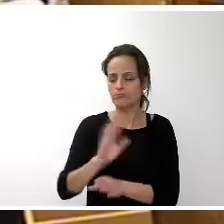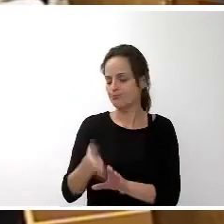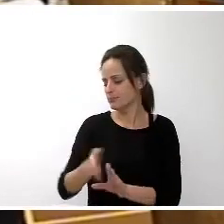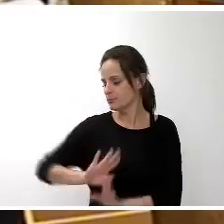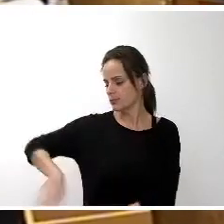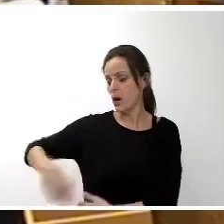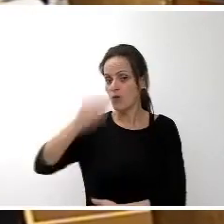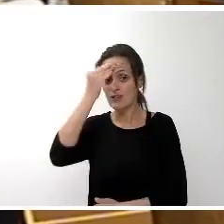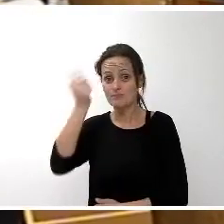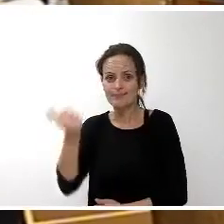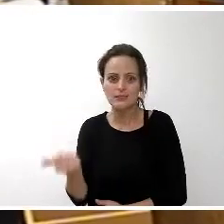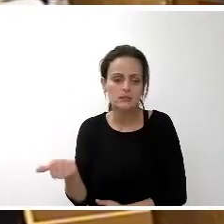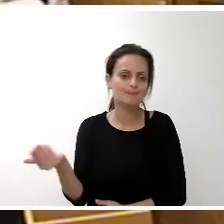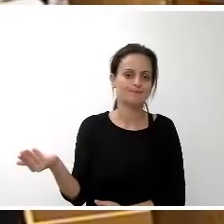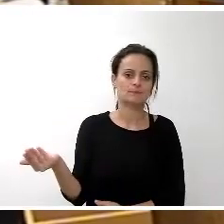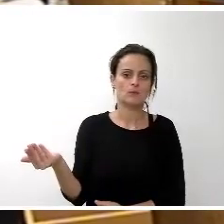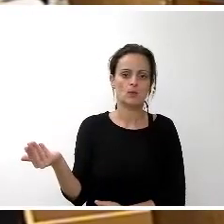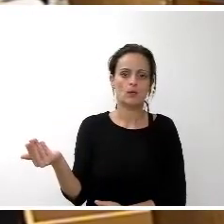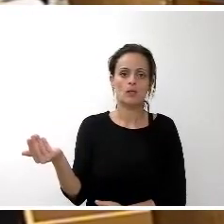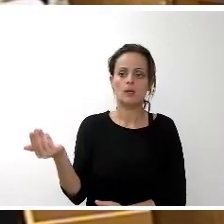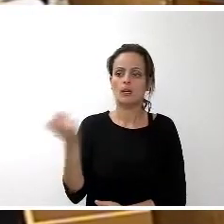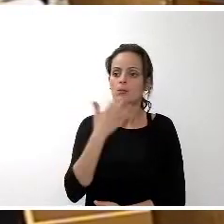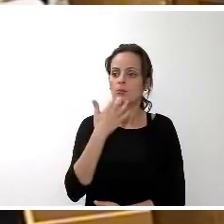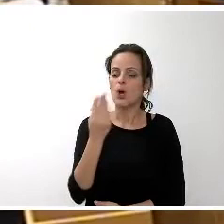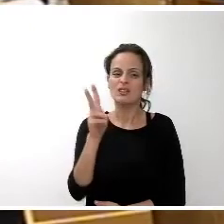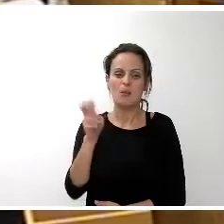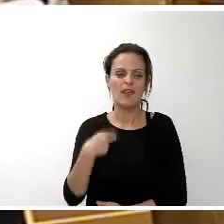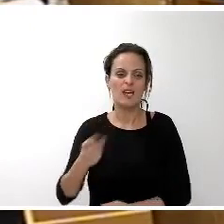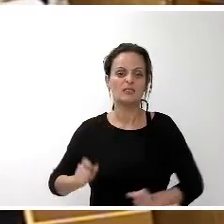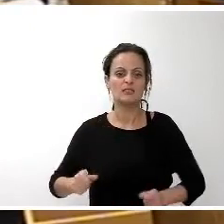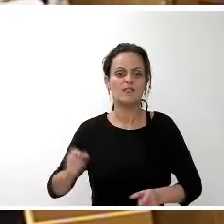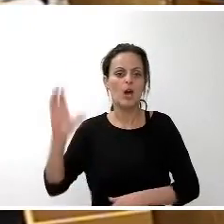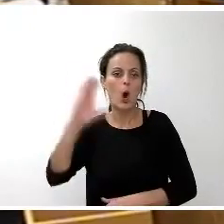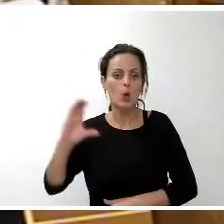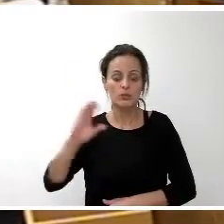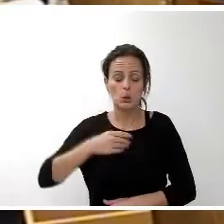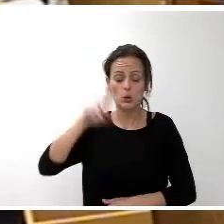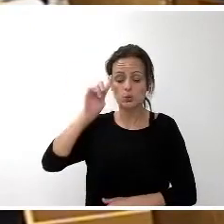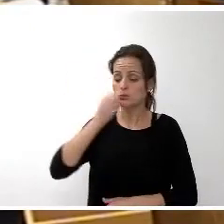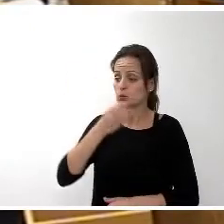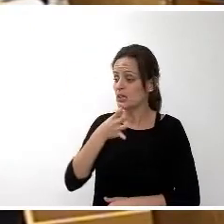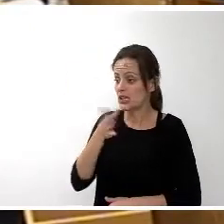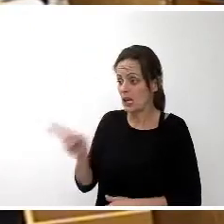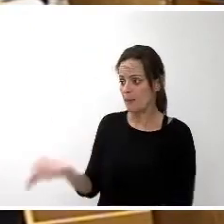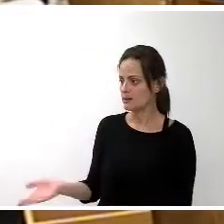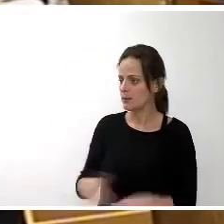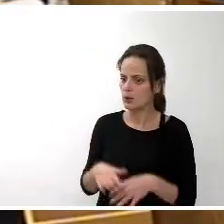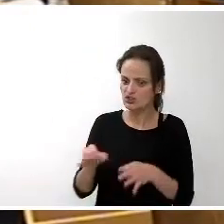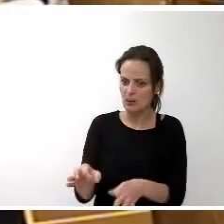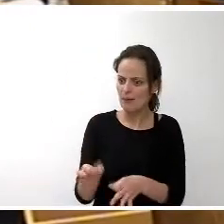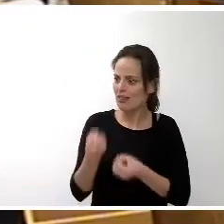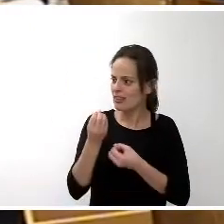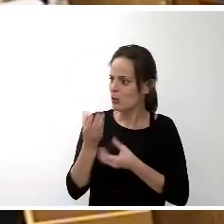aludir al expresidente y con Stephen Hawking tampoco sé muy bien qué le pasa que es que pocos discursos no me lo recuerda usted